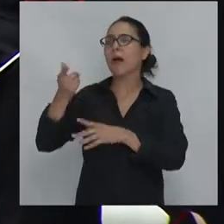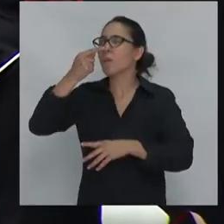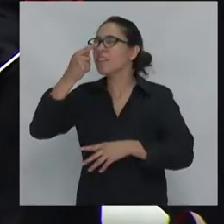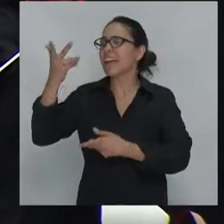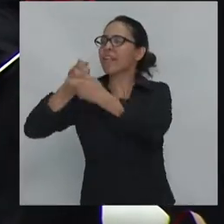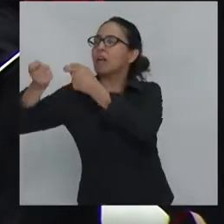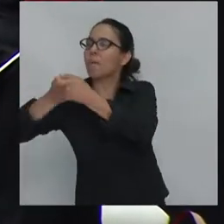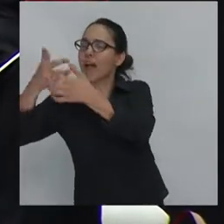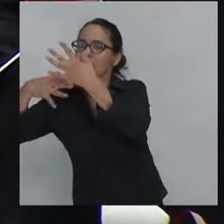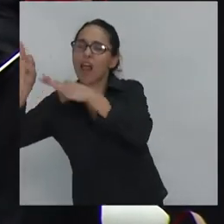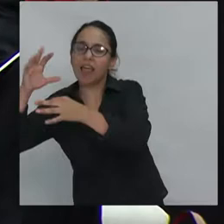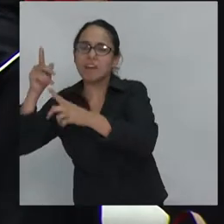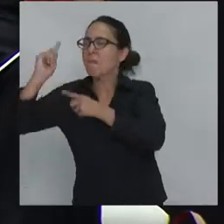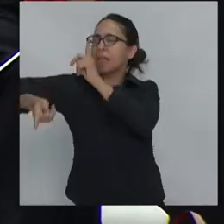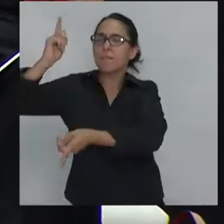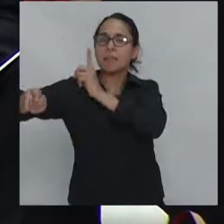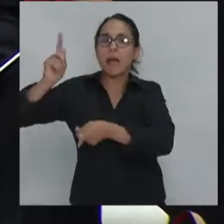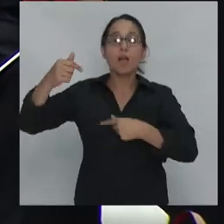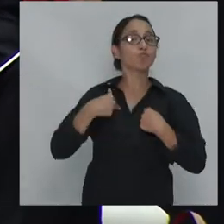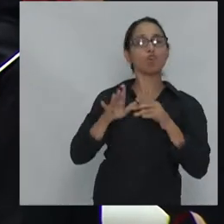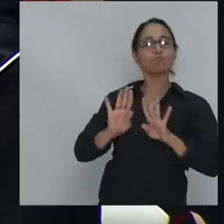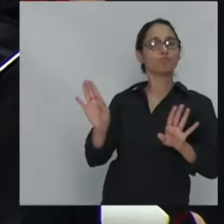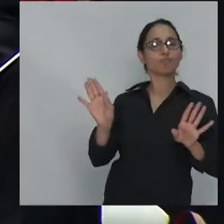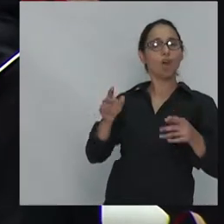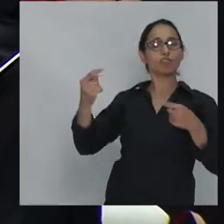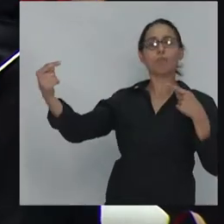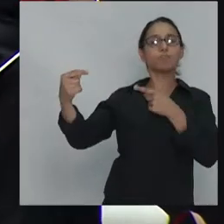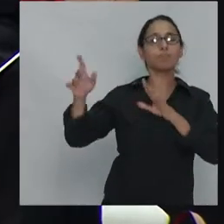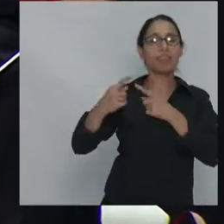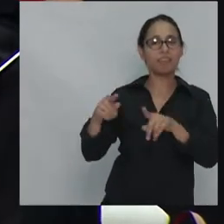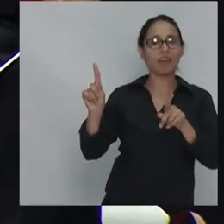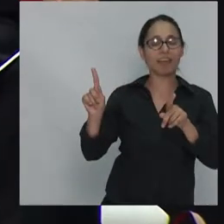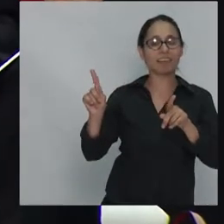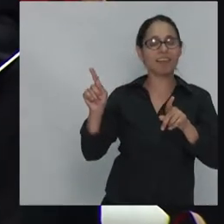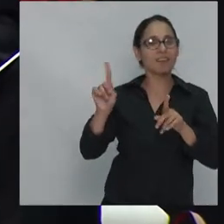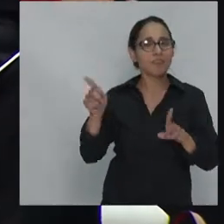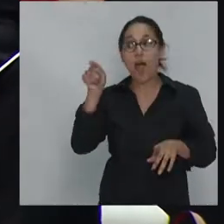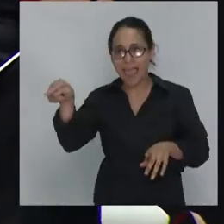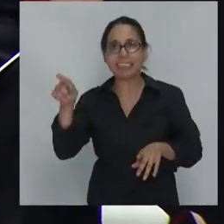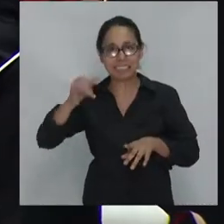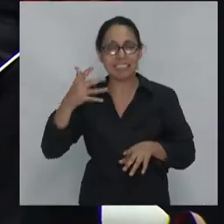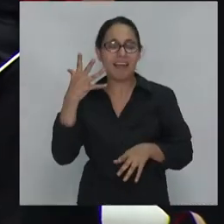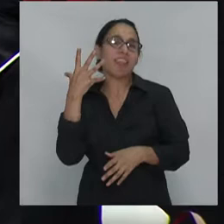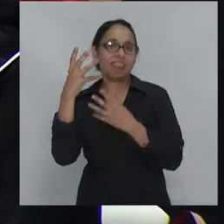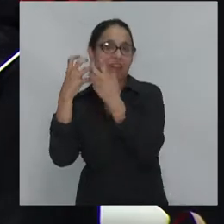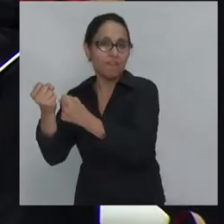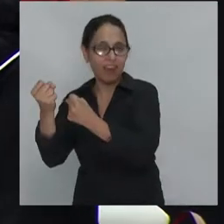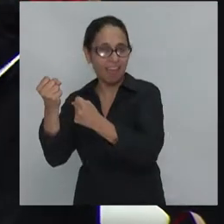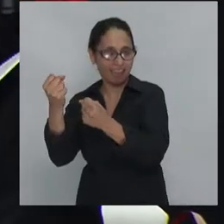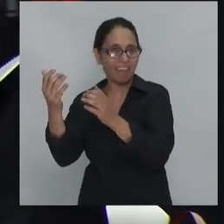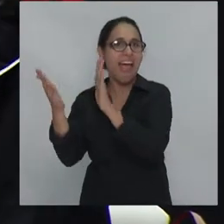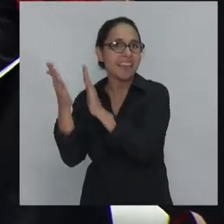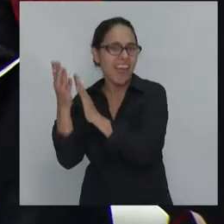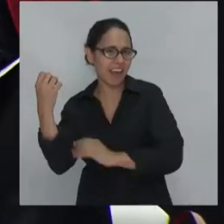democracia. Bueno, la democracia de Macron evidentemente es la defensa del neoliberalismo. Y para la izquierda es una cosa muy